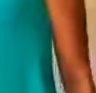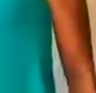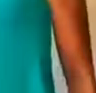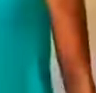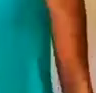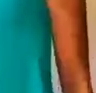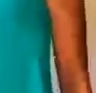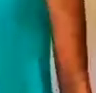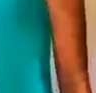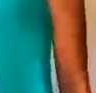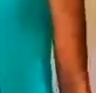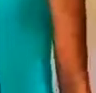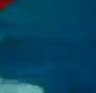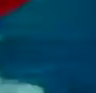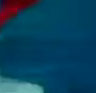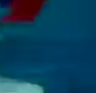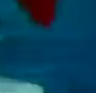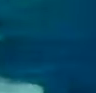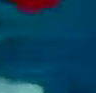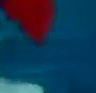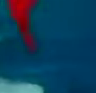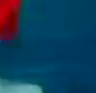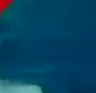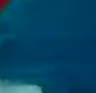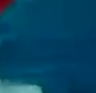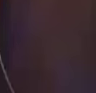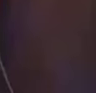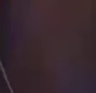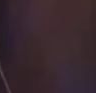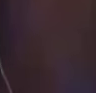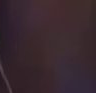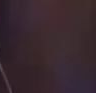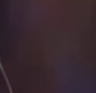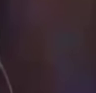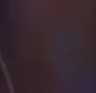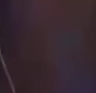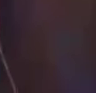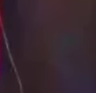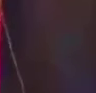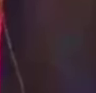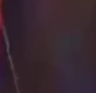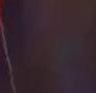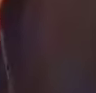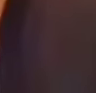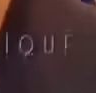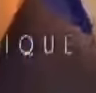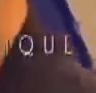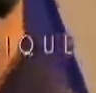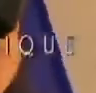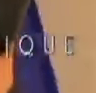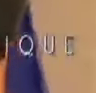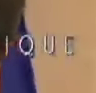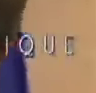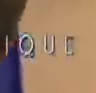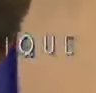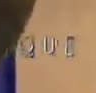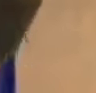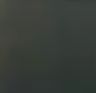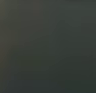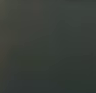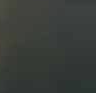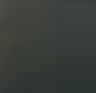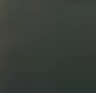patria cada día sobre mi Venezuela se alinean las